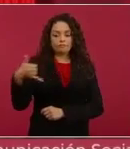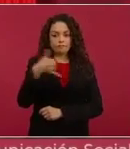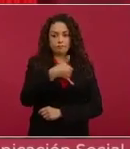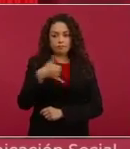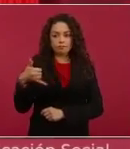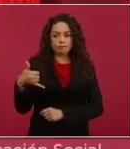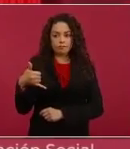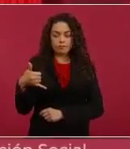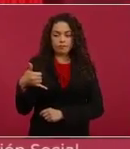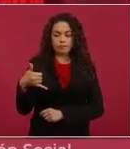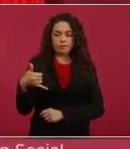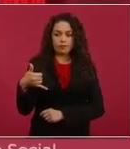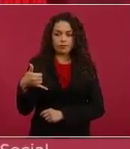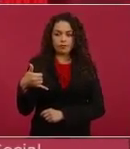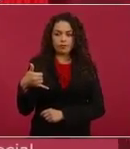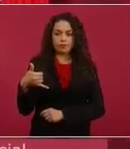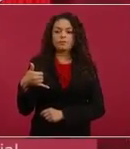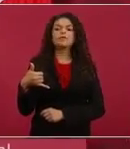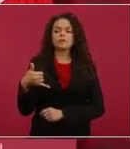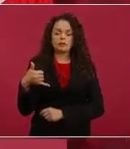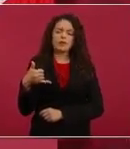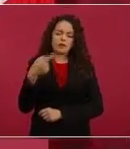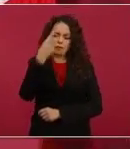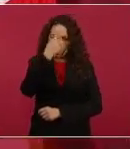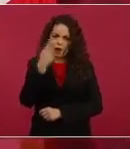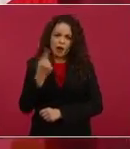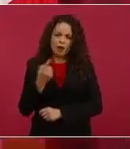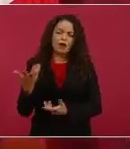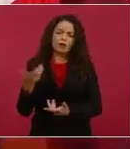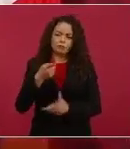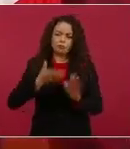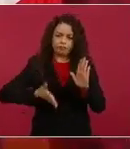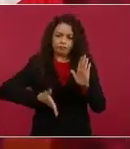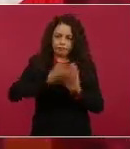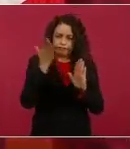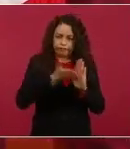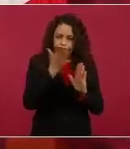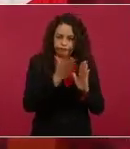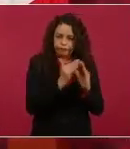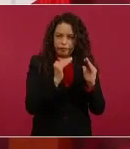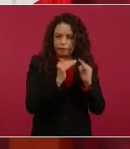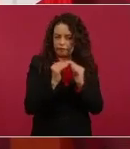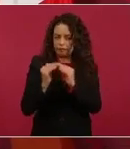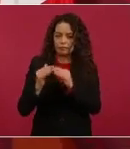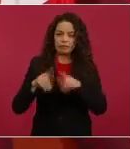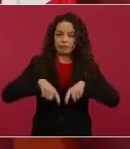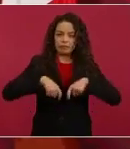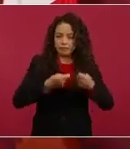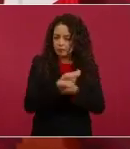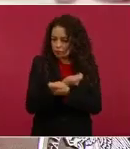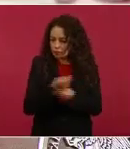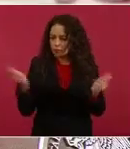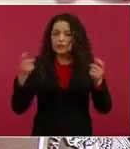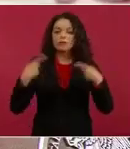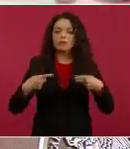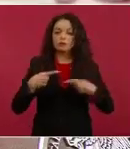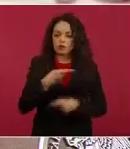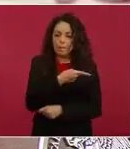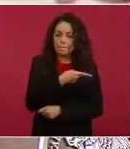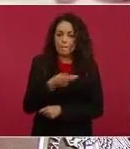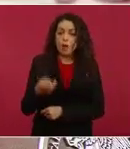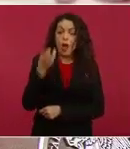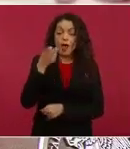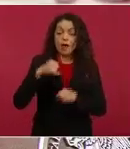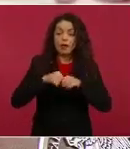hacer las viviendas a la gente pobre. Ese es el informe que tengo.